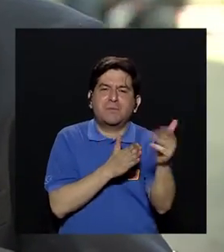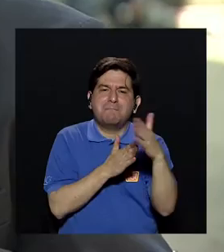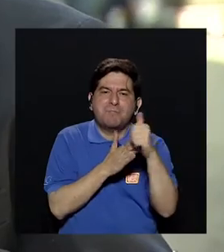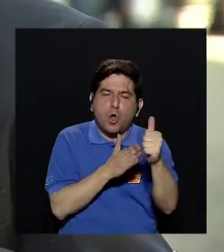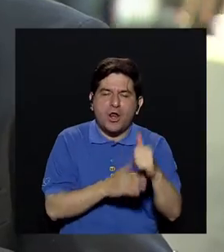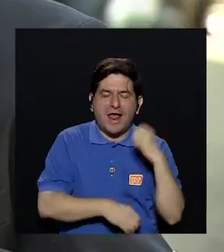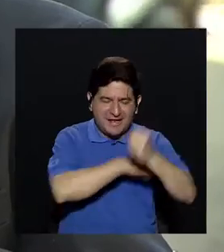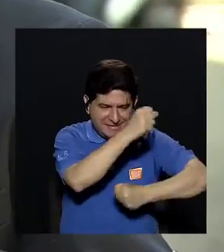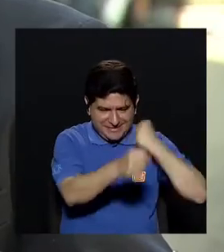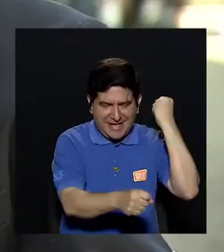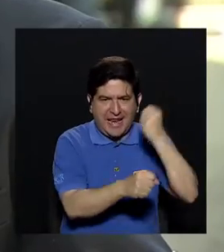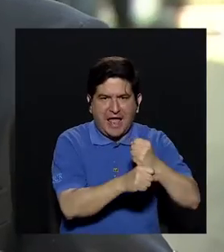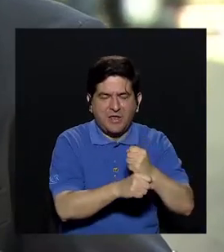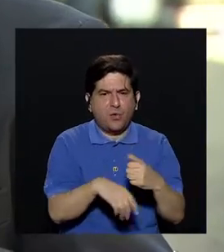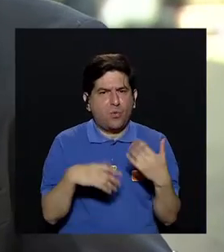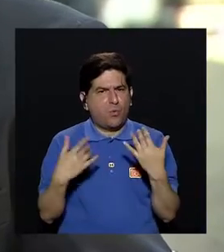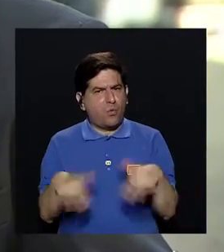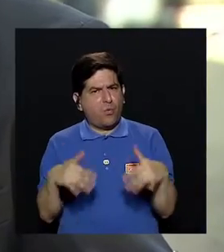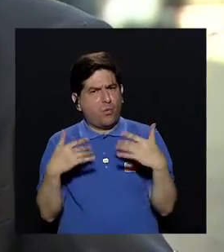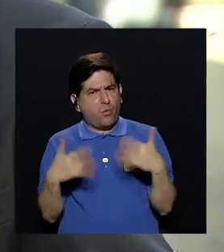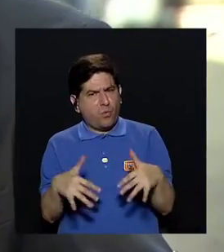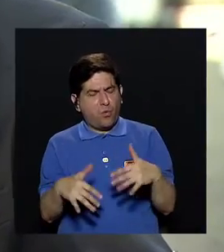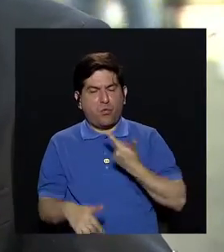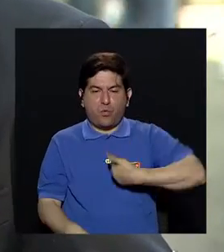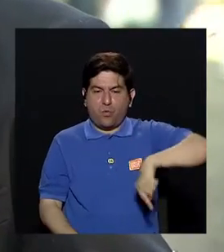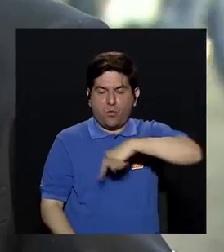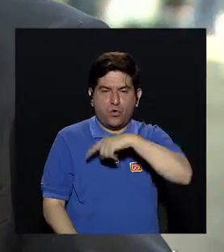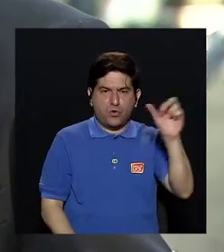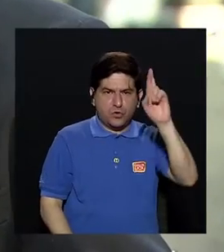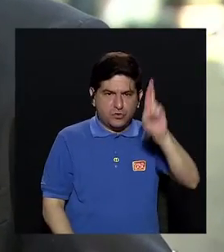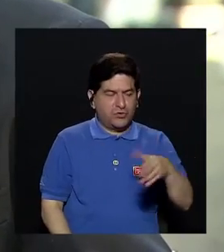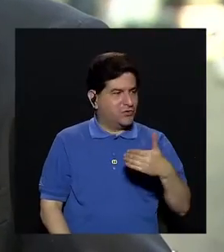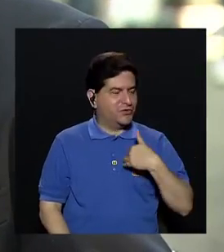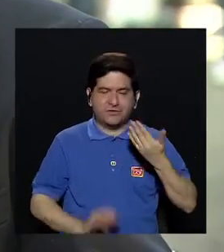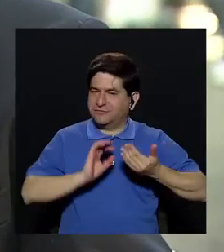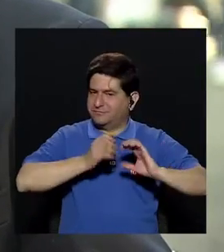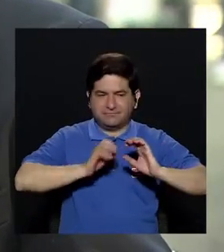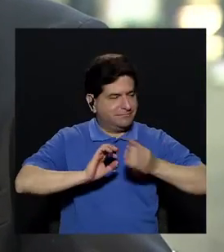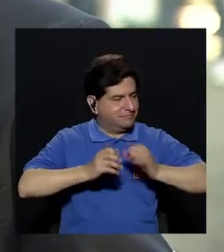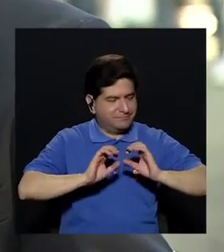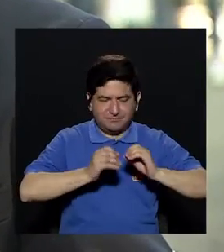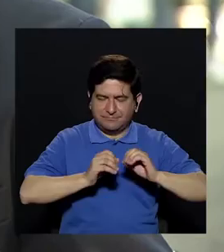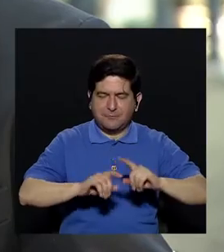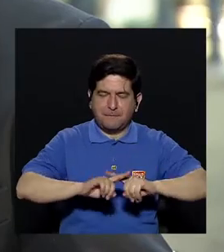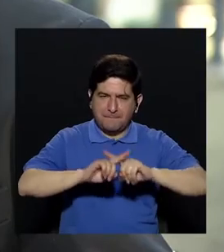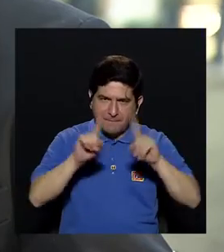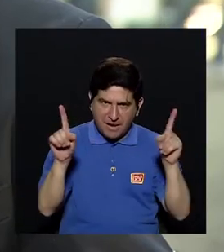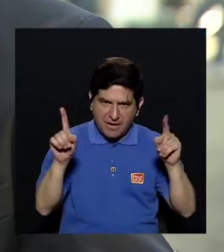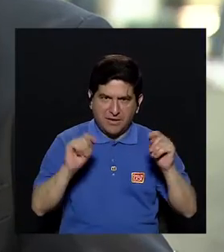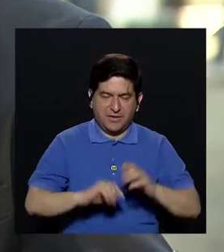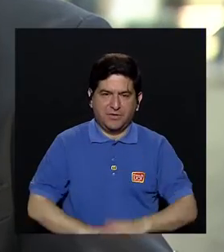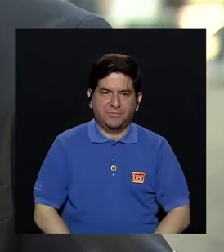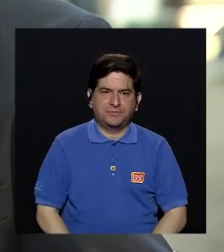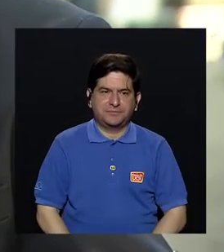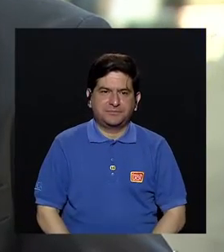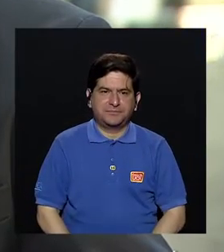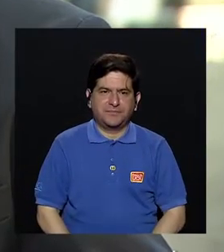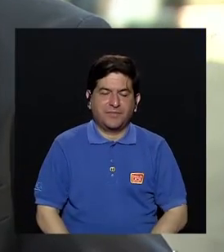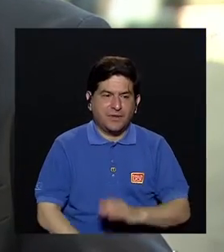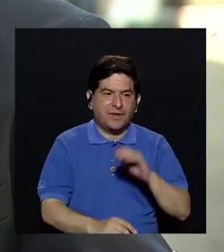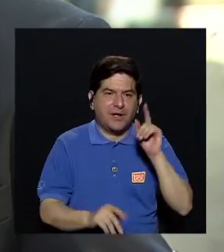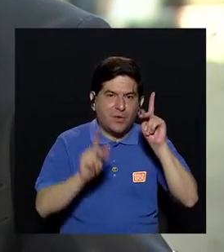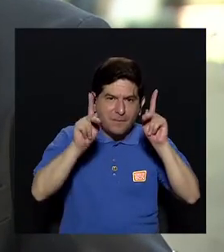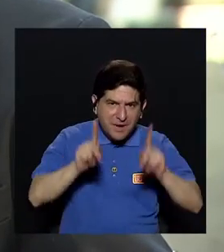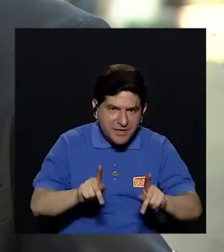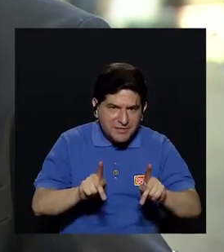anual. precio muy alto. Enorme. Nosotros en Costa Rica no tenemos datos, pero el costo